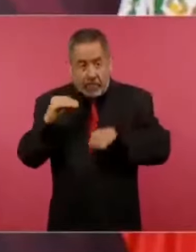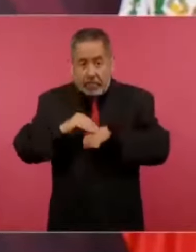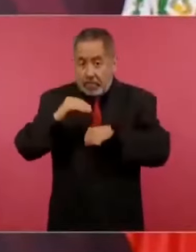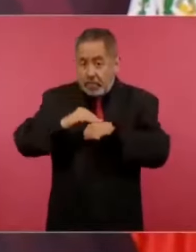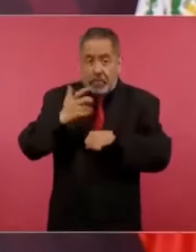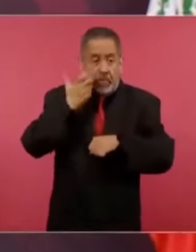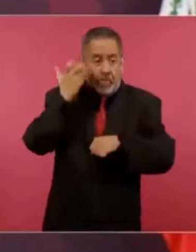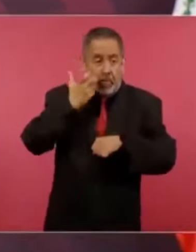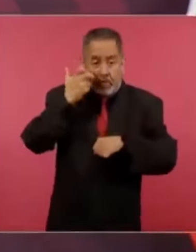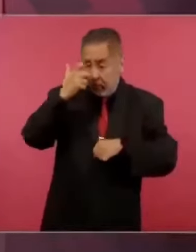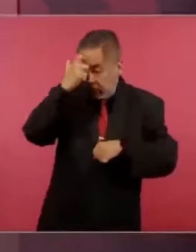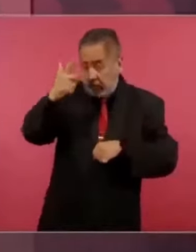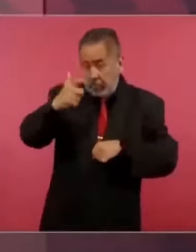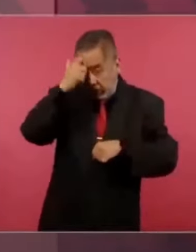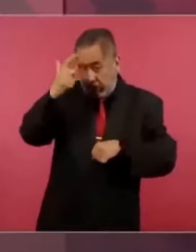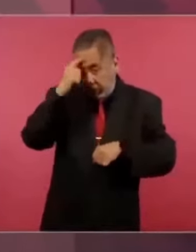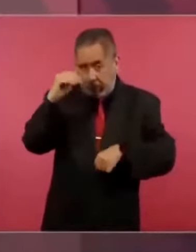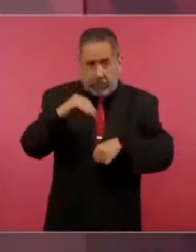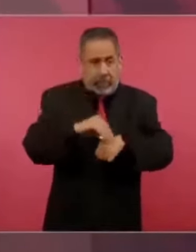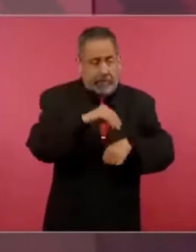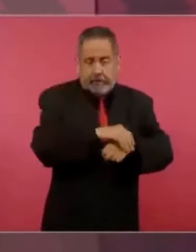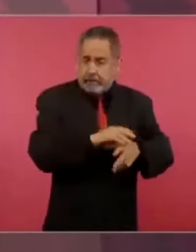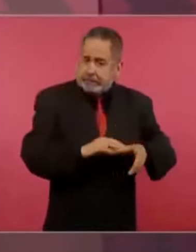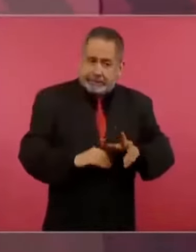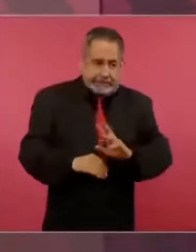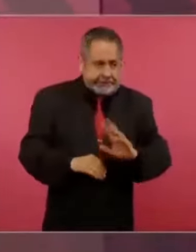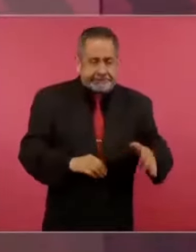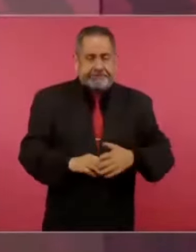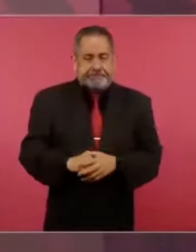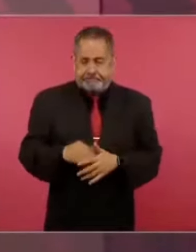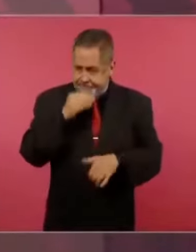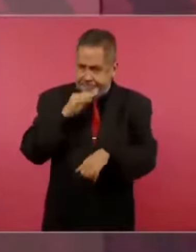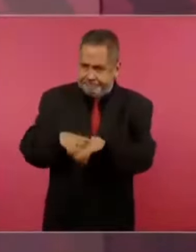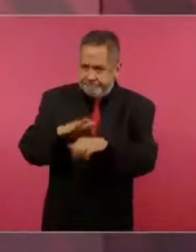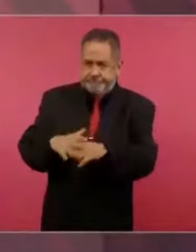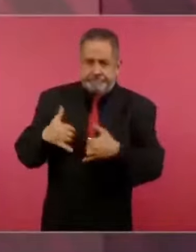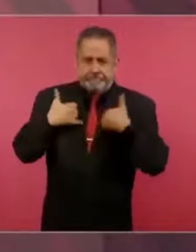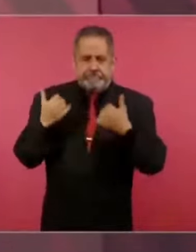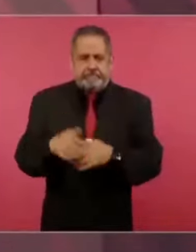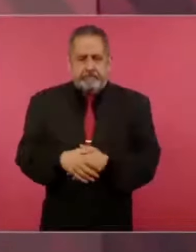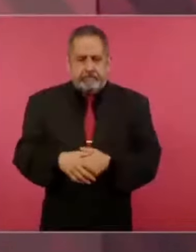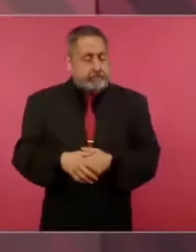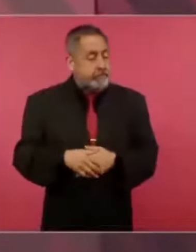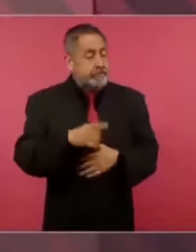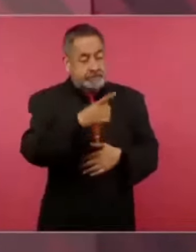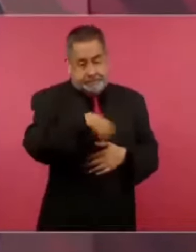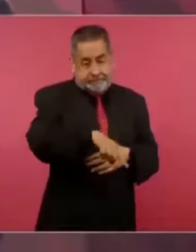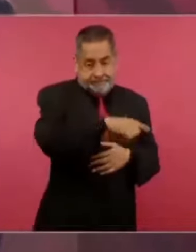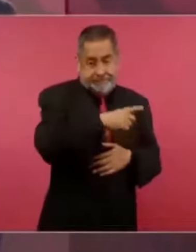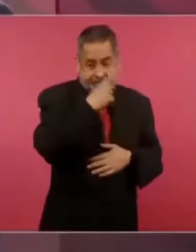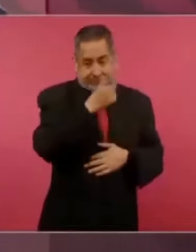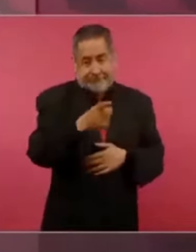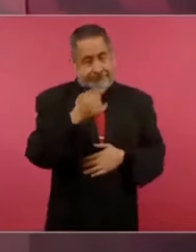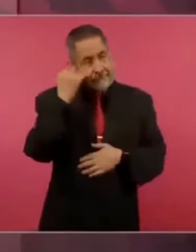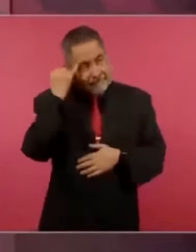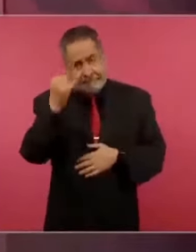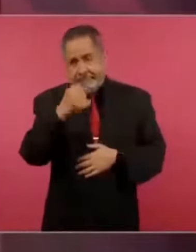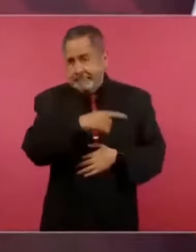toda una fábula, de que